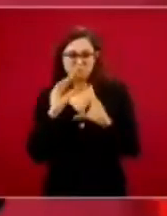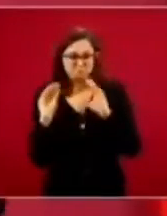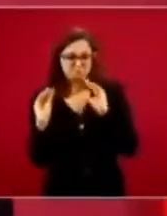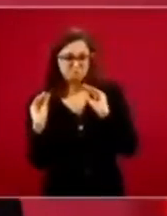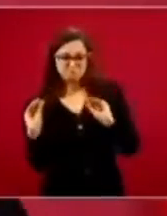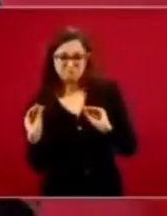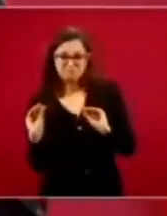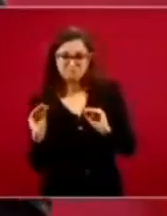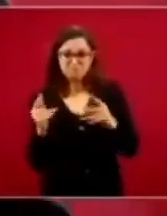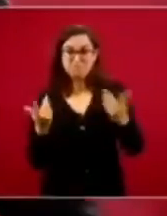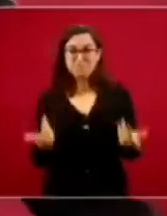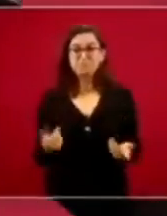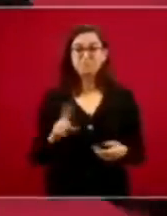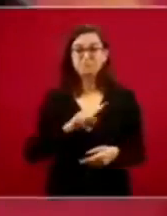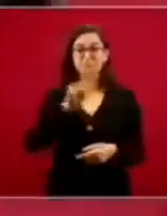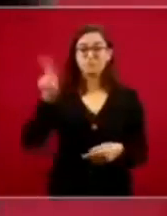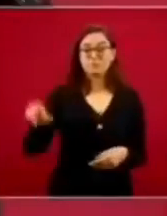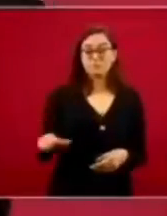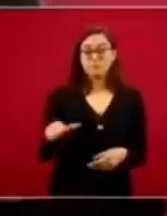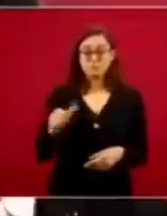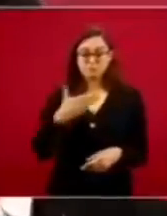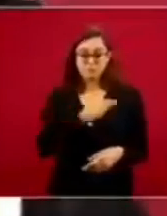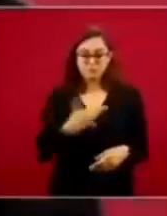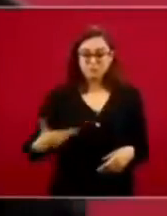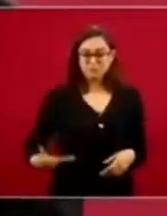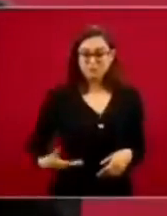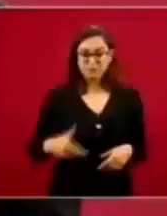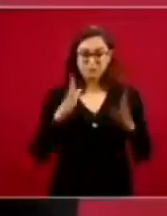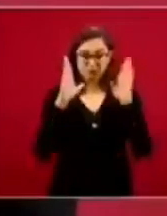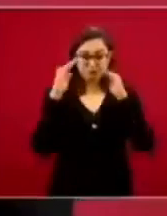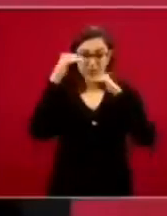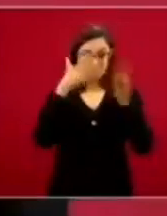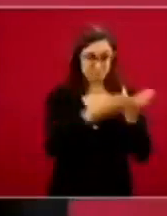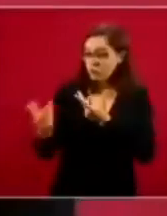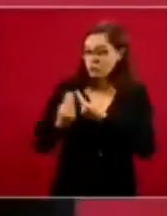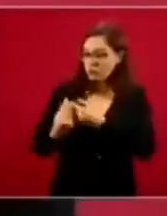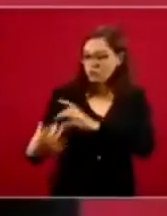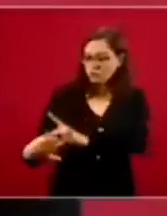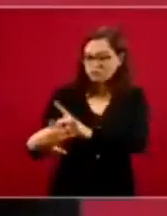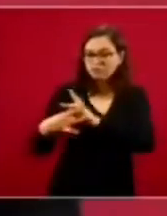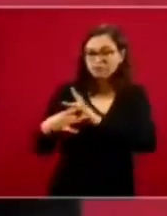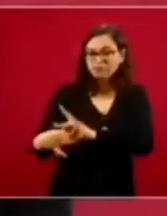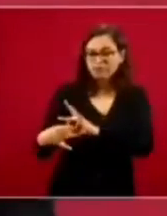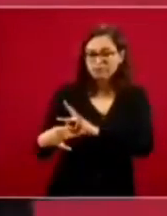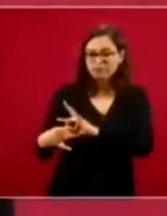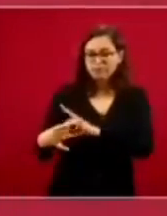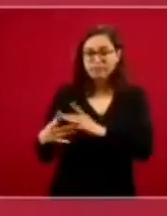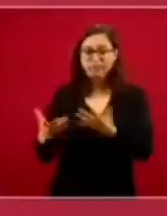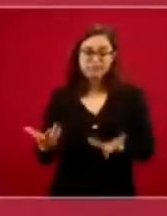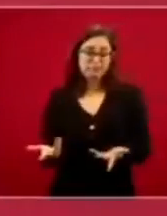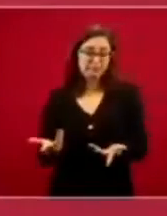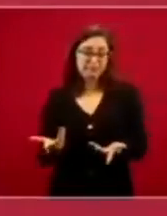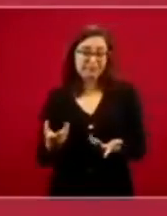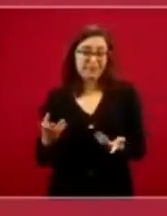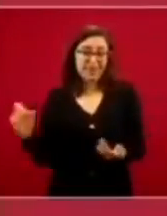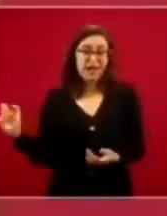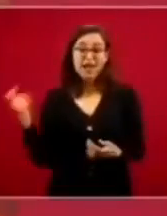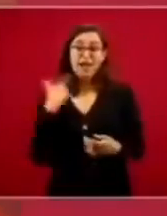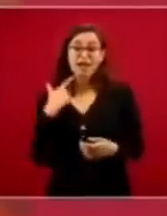gubernamentales, las cooptan. Incluso en el gobierno